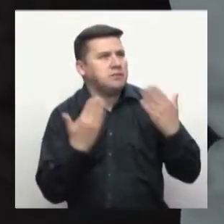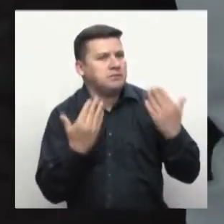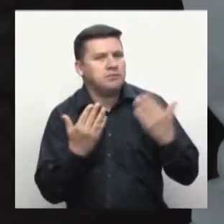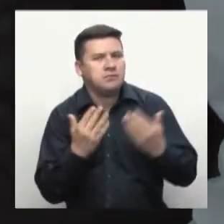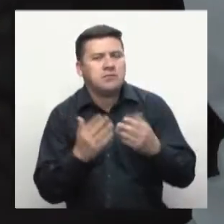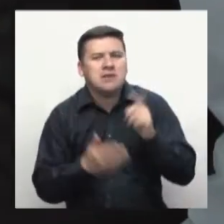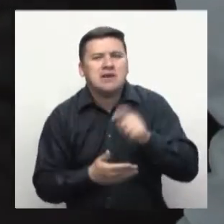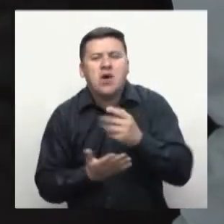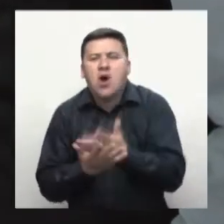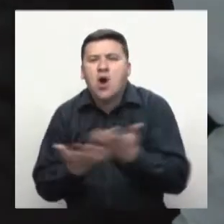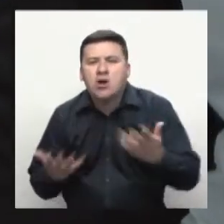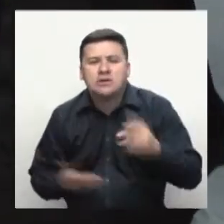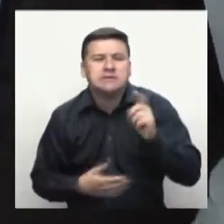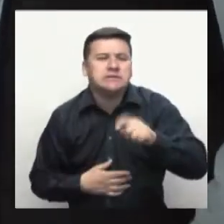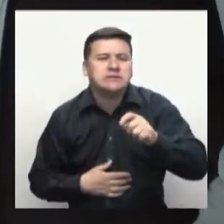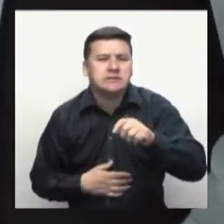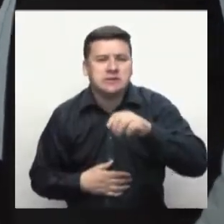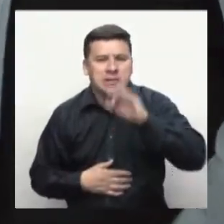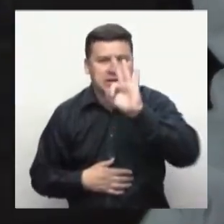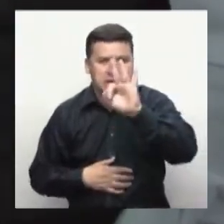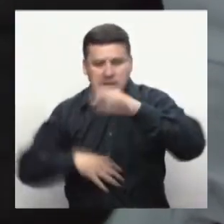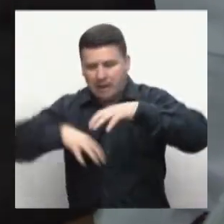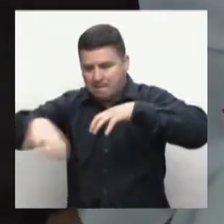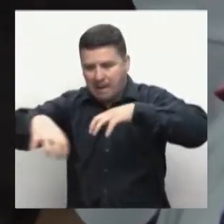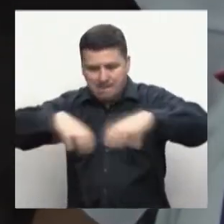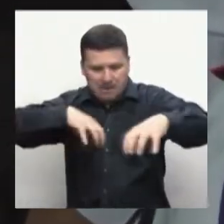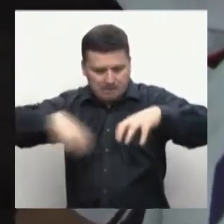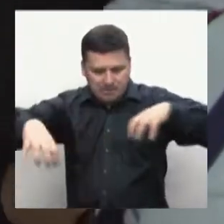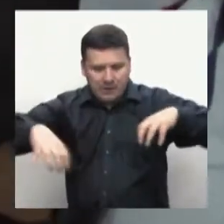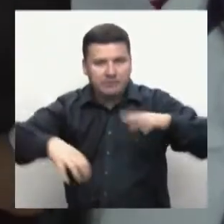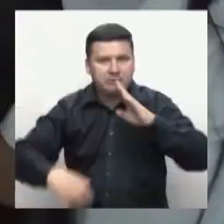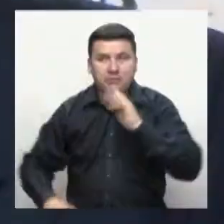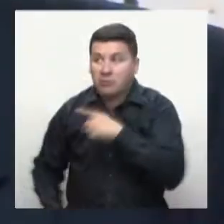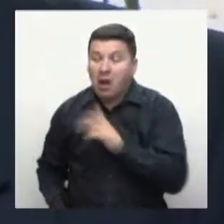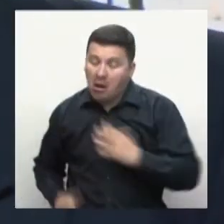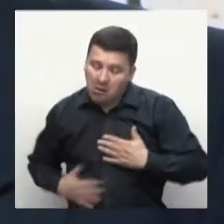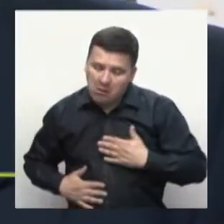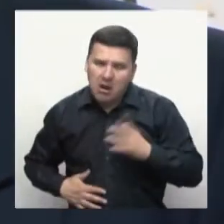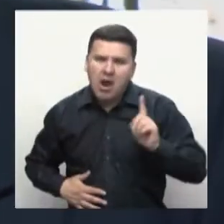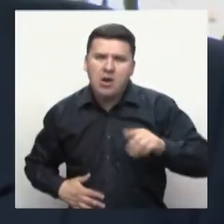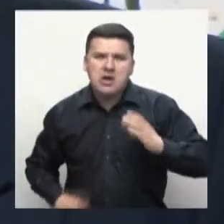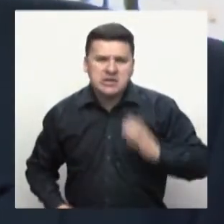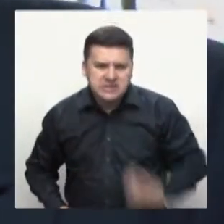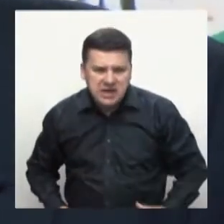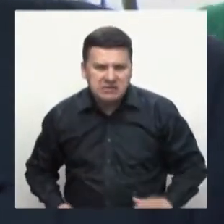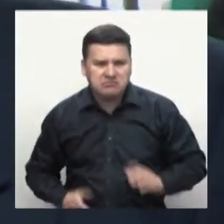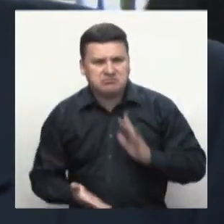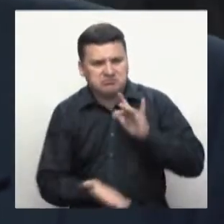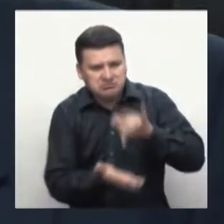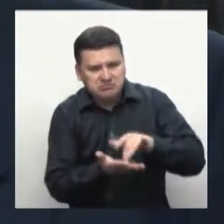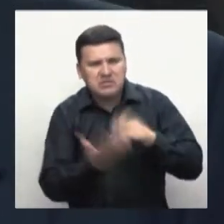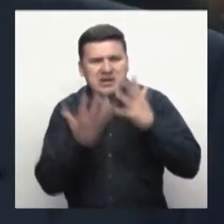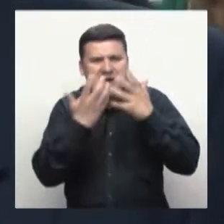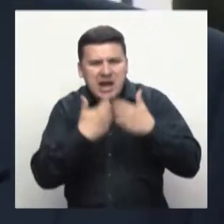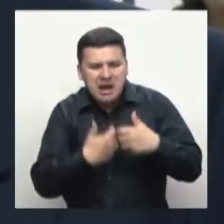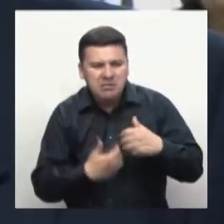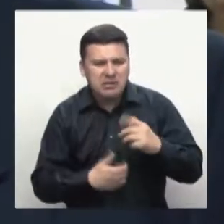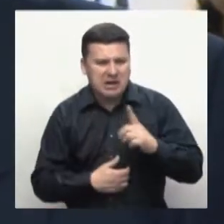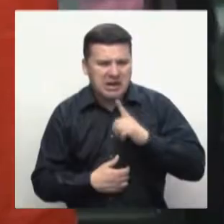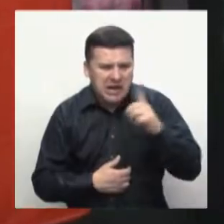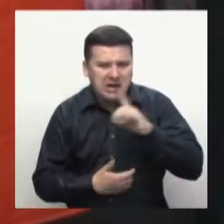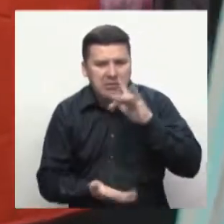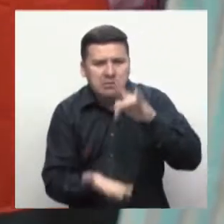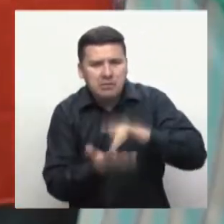Quindío y Risaralda. Litigue un poquito el hambre, el frío y en eso estamos. Es un sentimiento de amistad, de